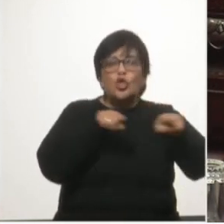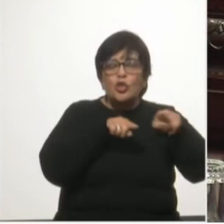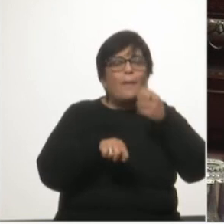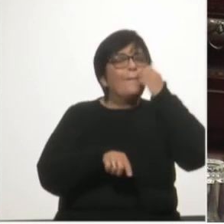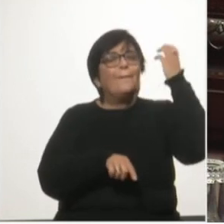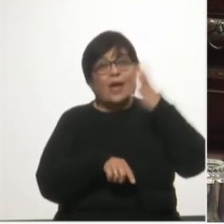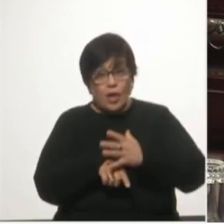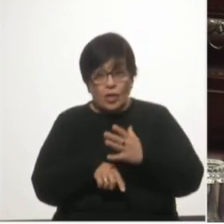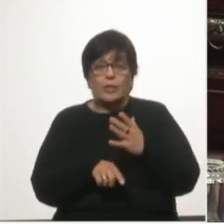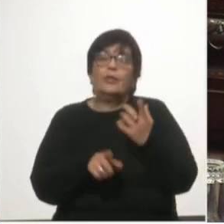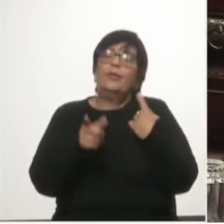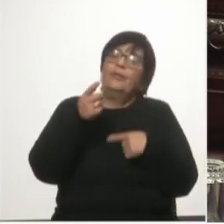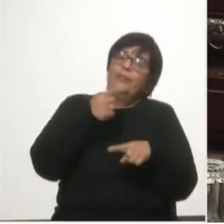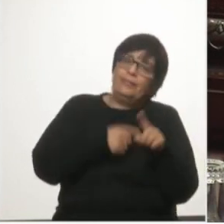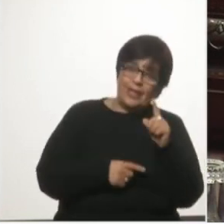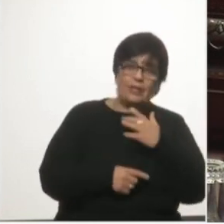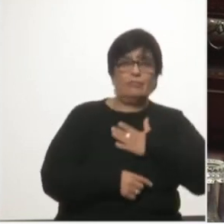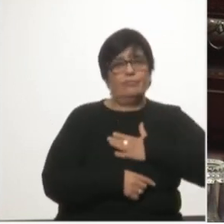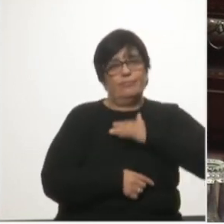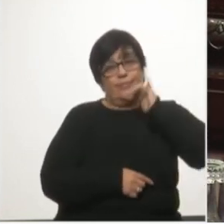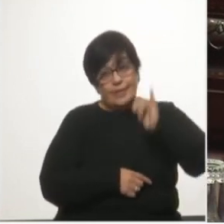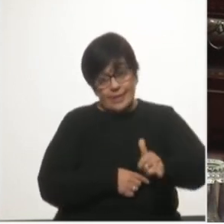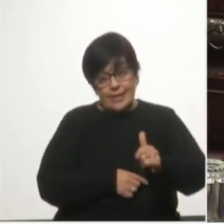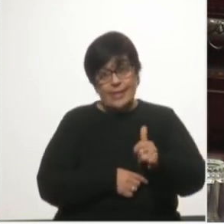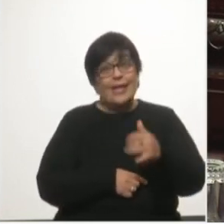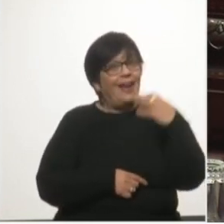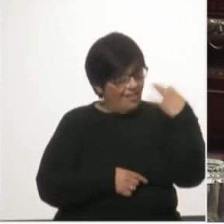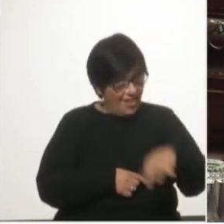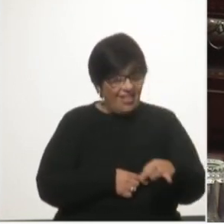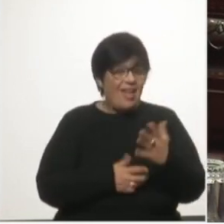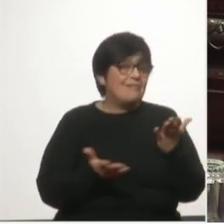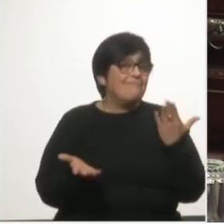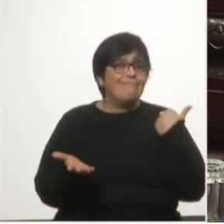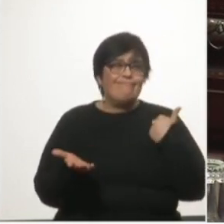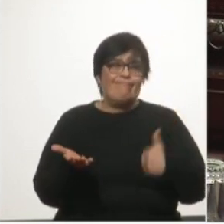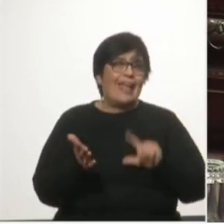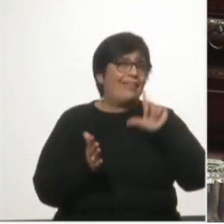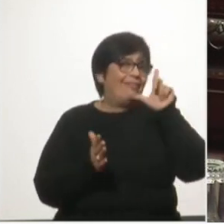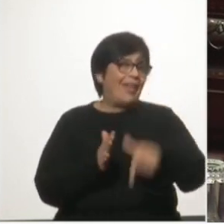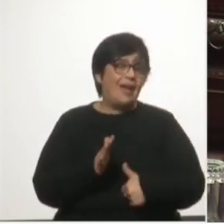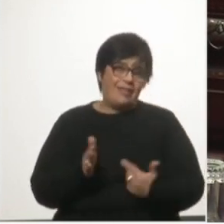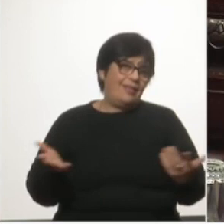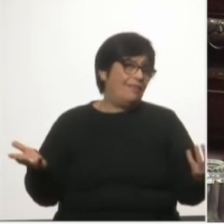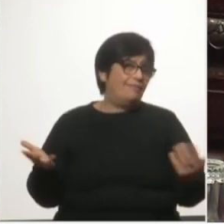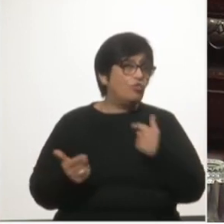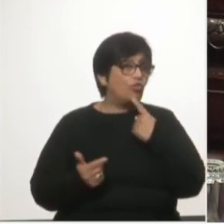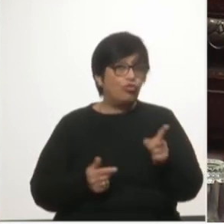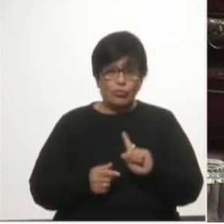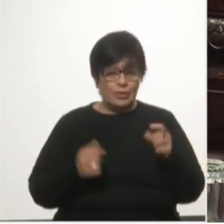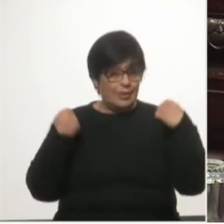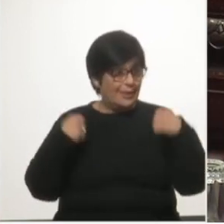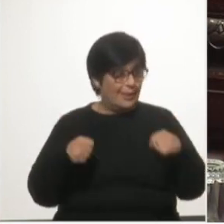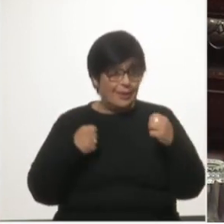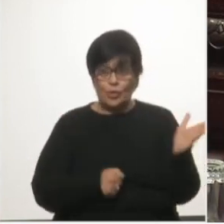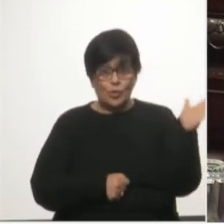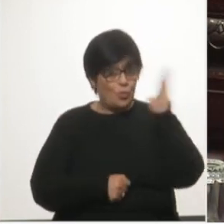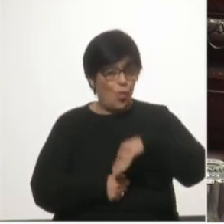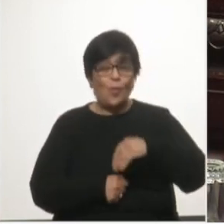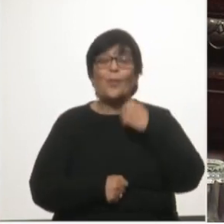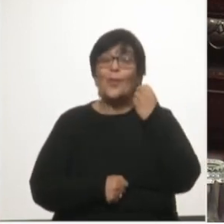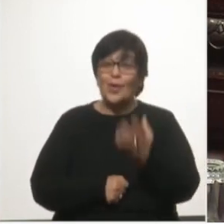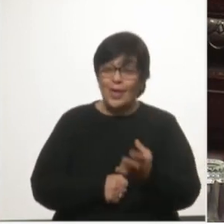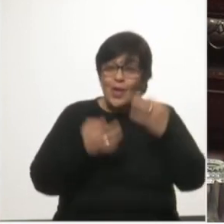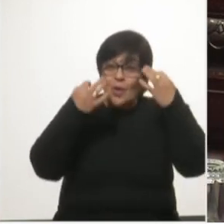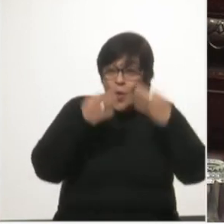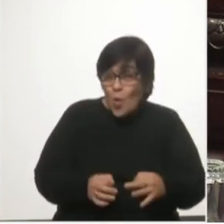aunque compartible es lamentablemente tardía e impracticable precisamente porque